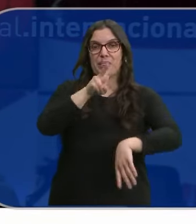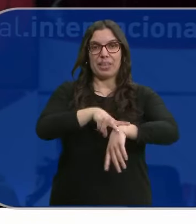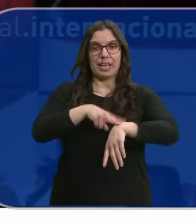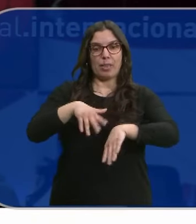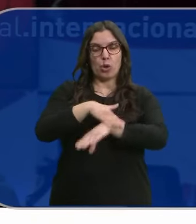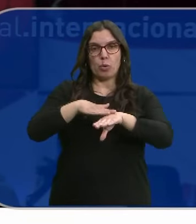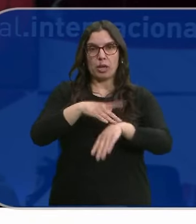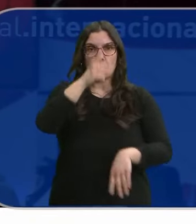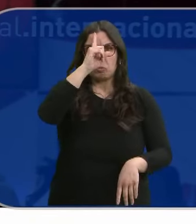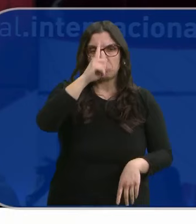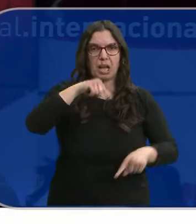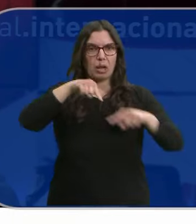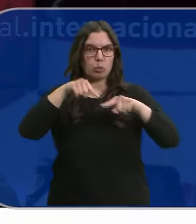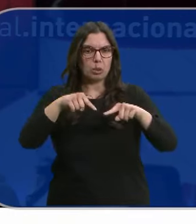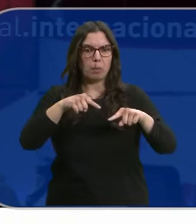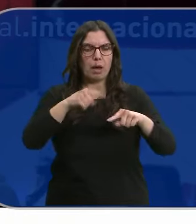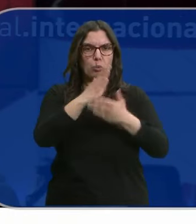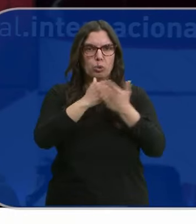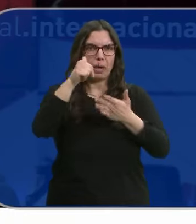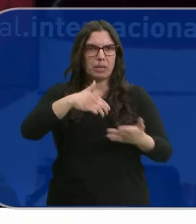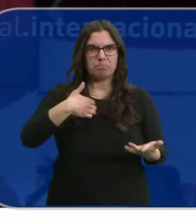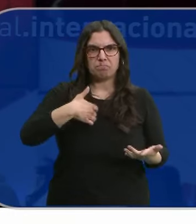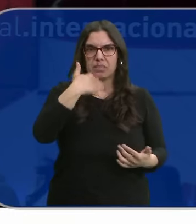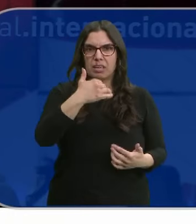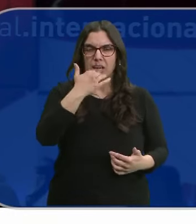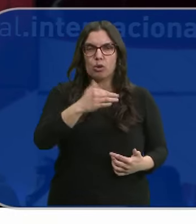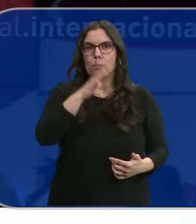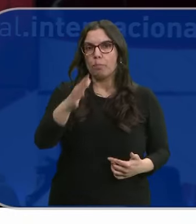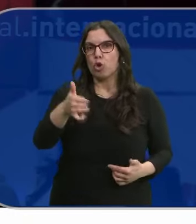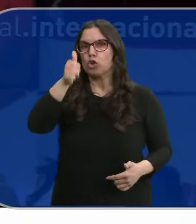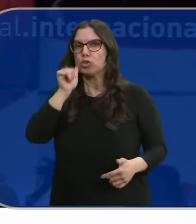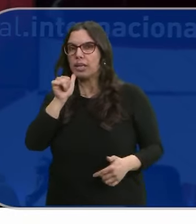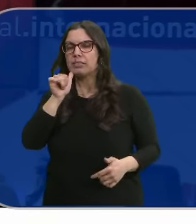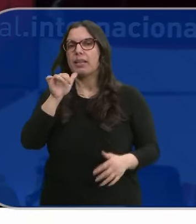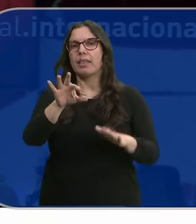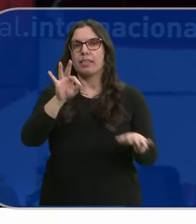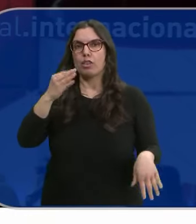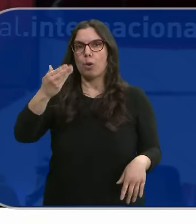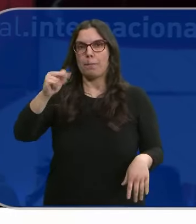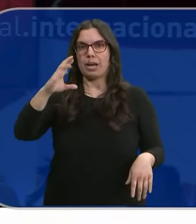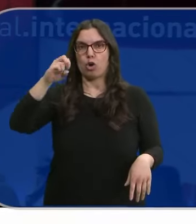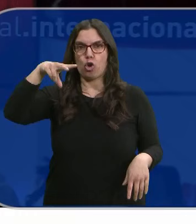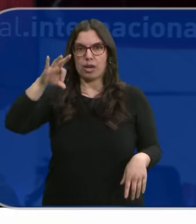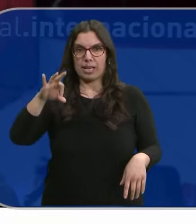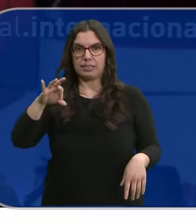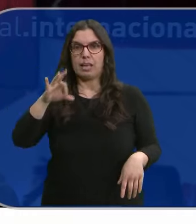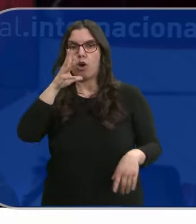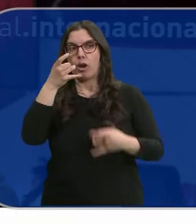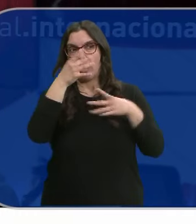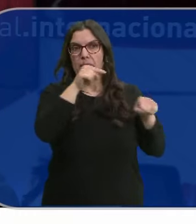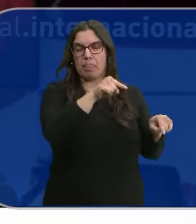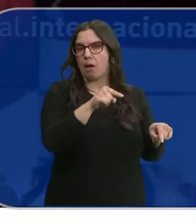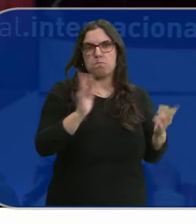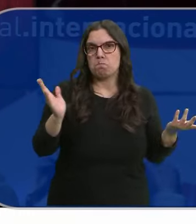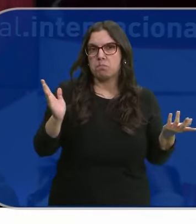consta que haya malestar en la ejecutiva autonómica del PSOE por la decisión de Sánchez de sustituir a Virginia Barcones al frente del cargo que ahora él ocupa.